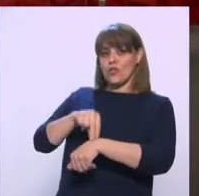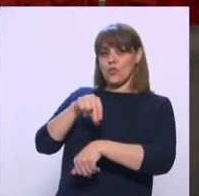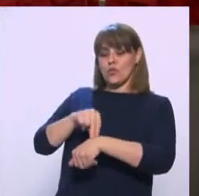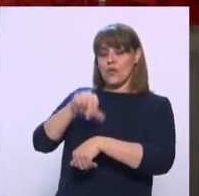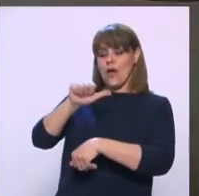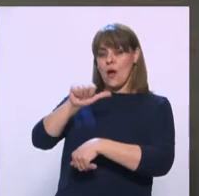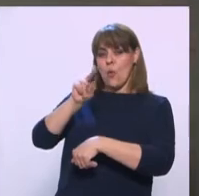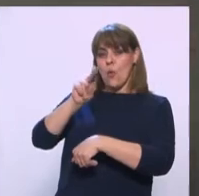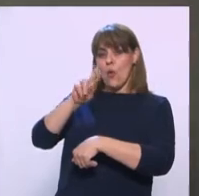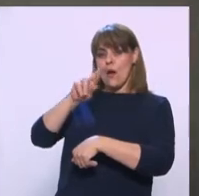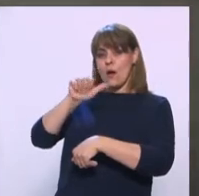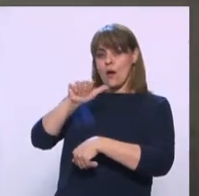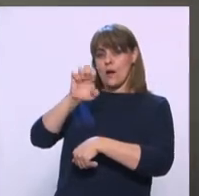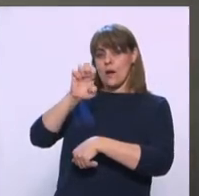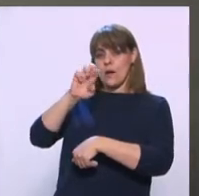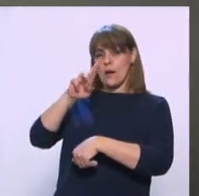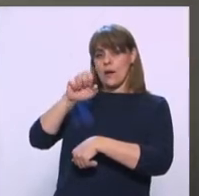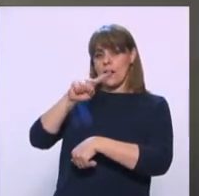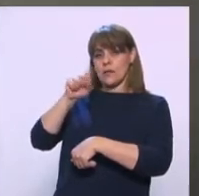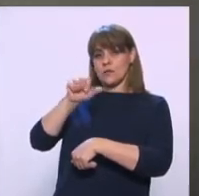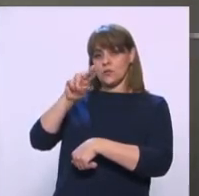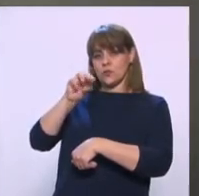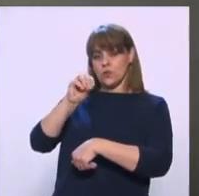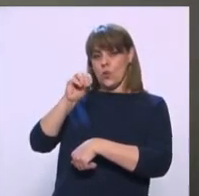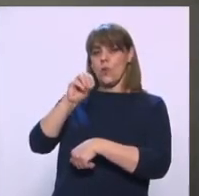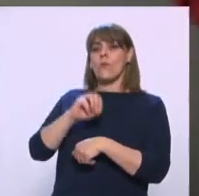Aura Erazo Valle Solís.